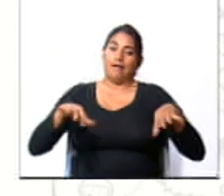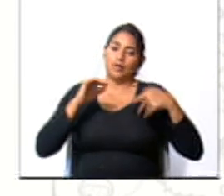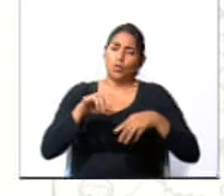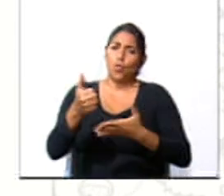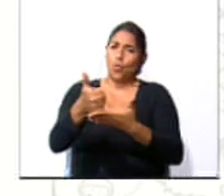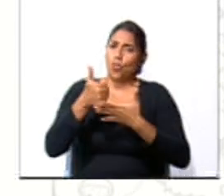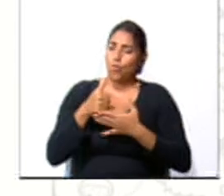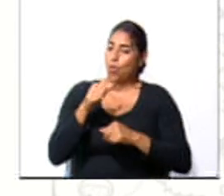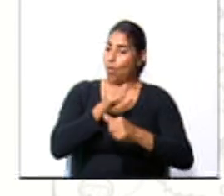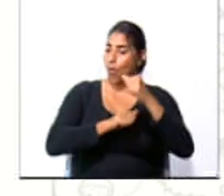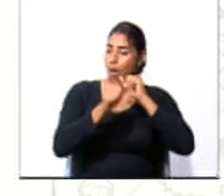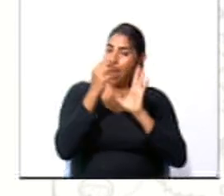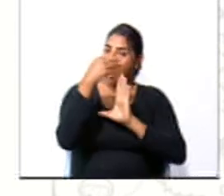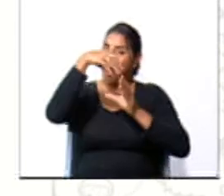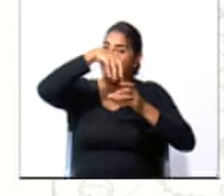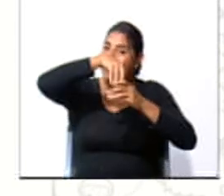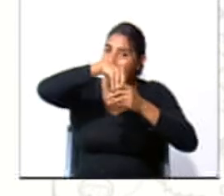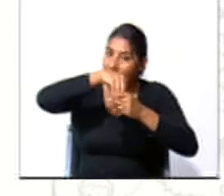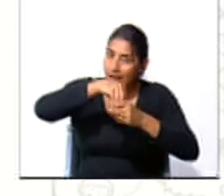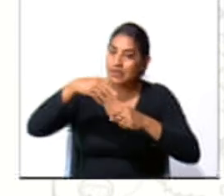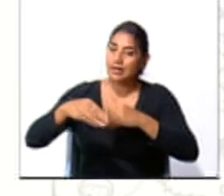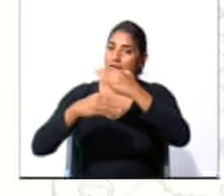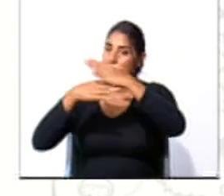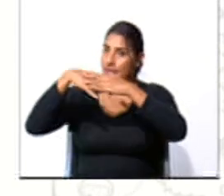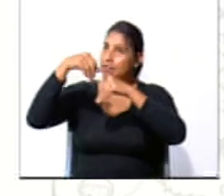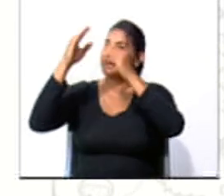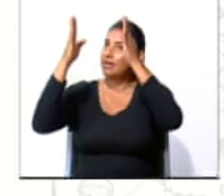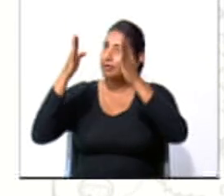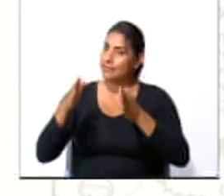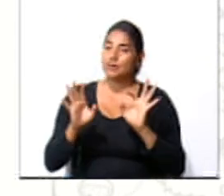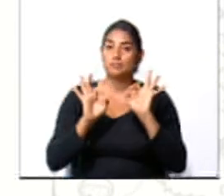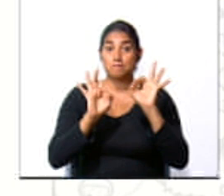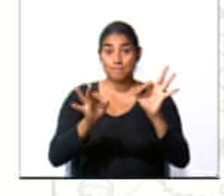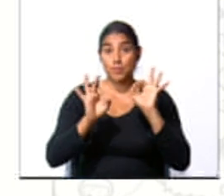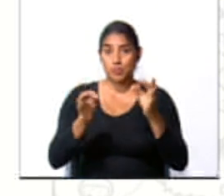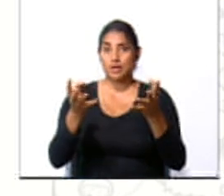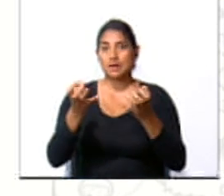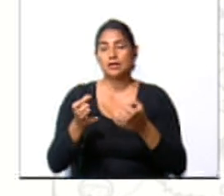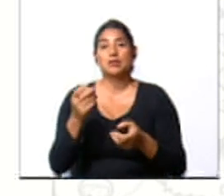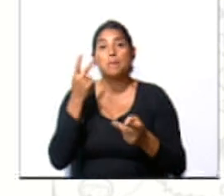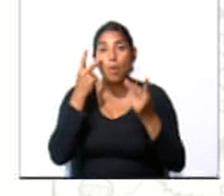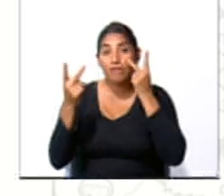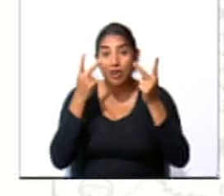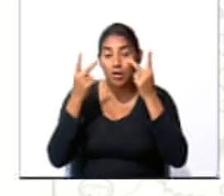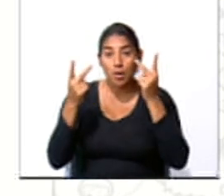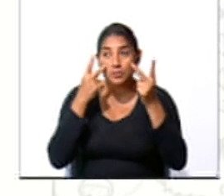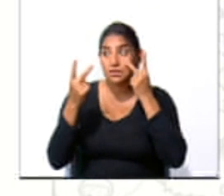aporte artístico de este edificio. Muy bien. Quiero que observen